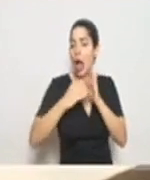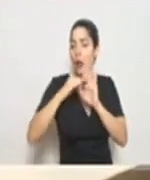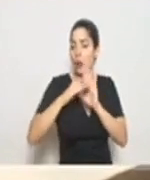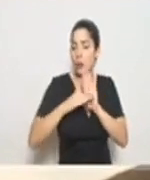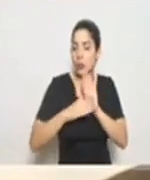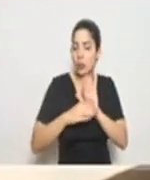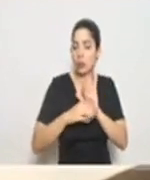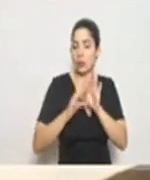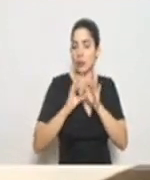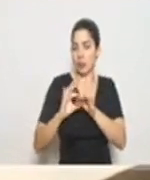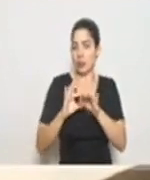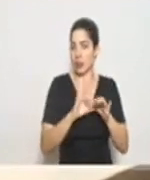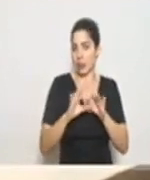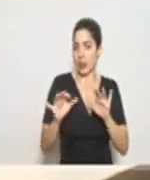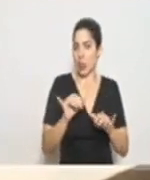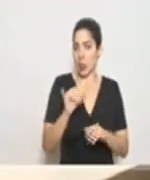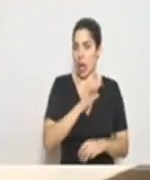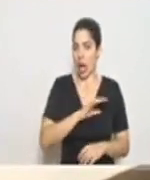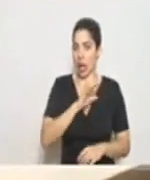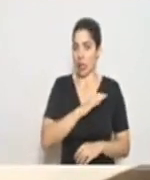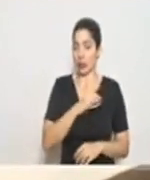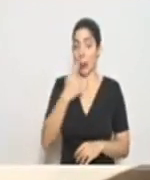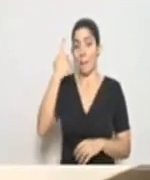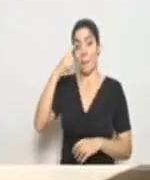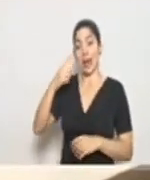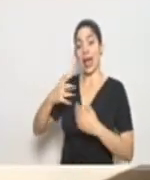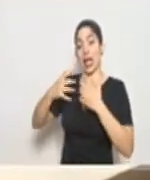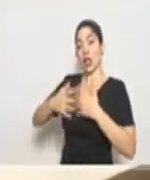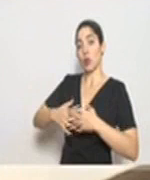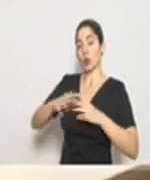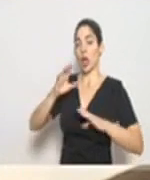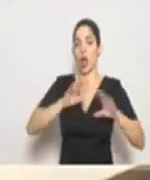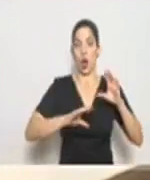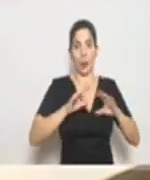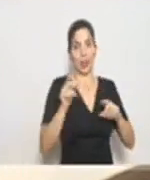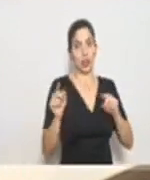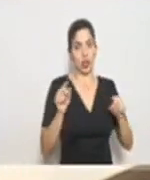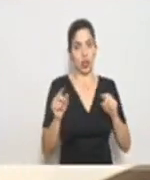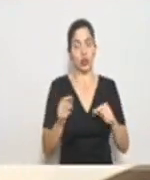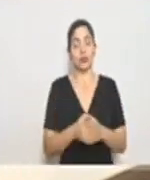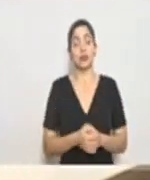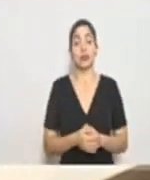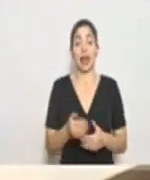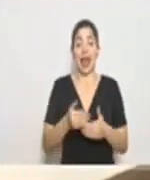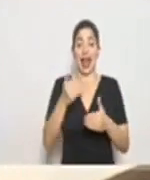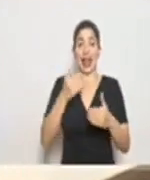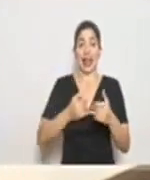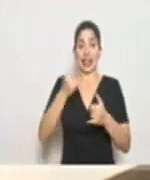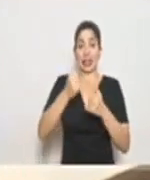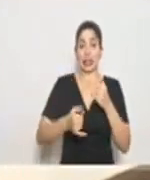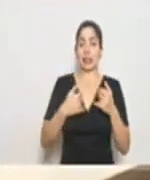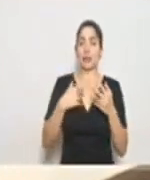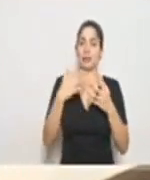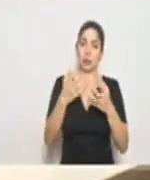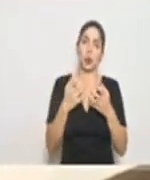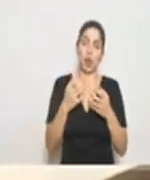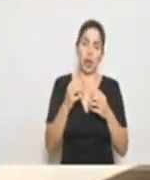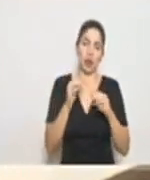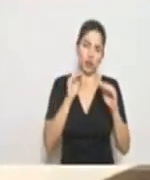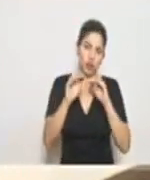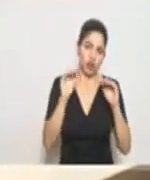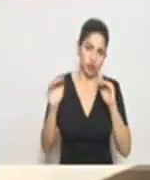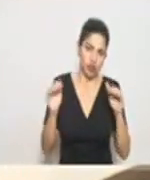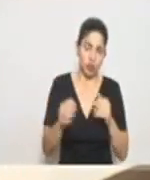mismas características para el sector industrial y el sector comercial. Antes de finalizar, quisiera sí hacer un